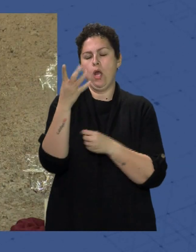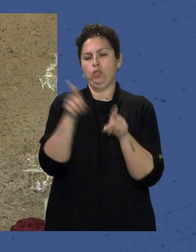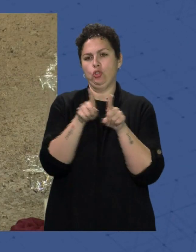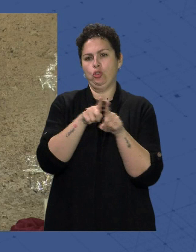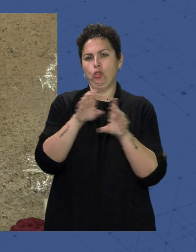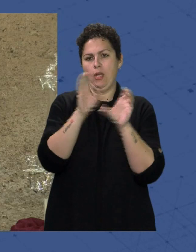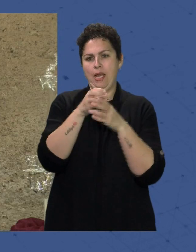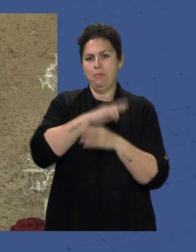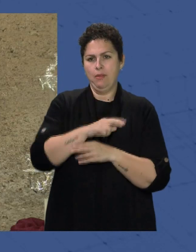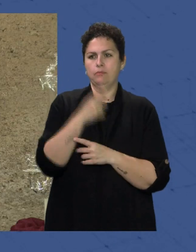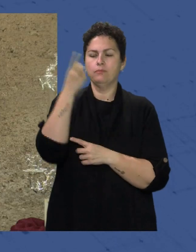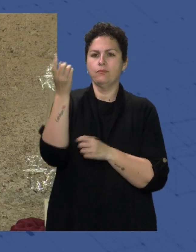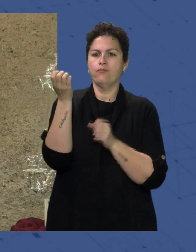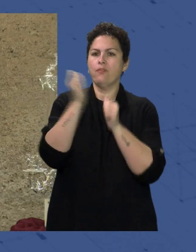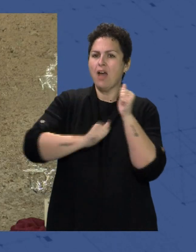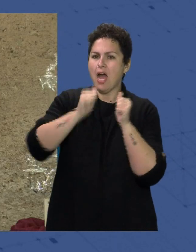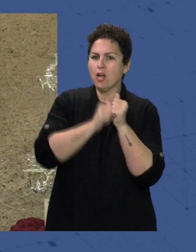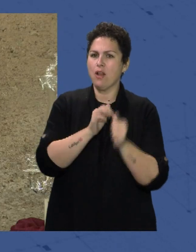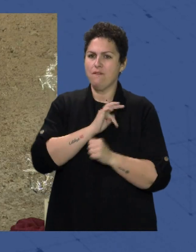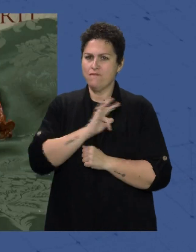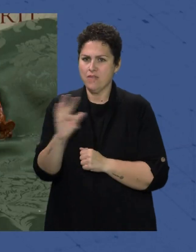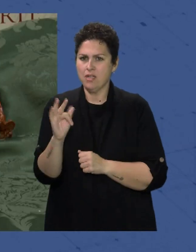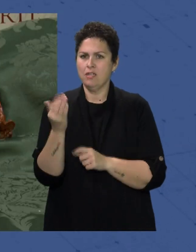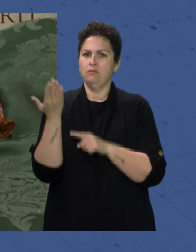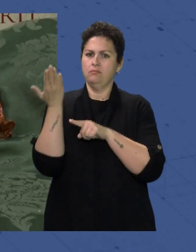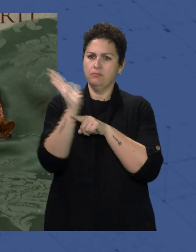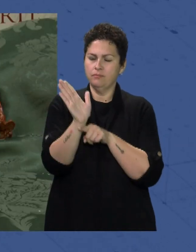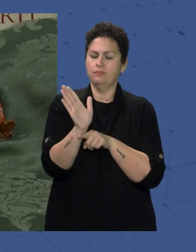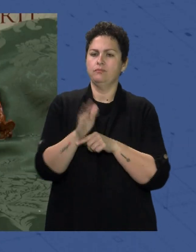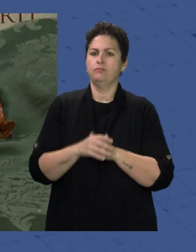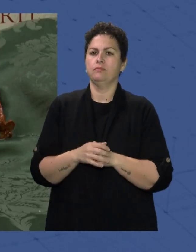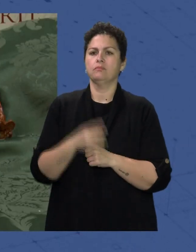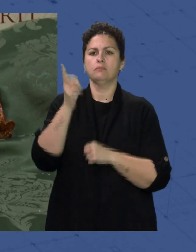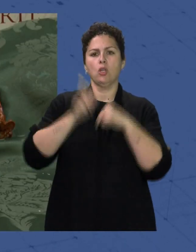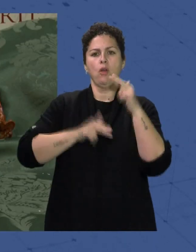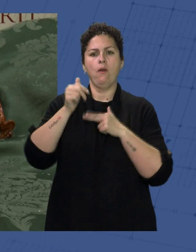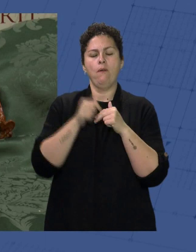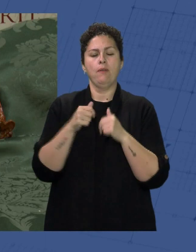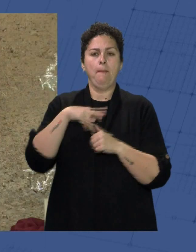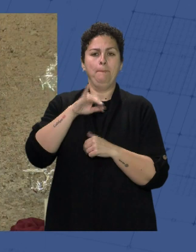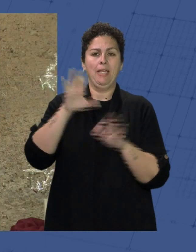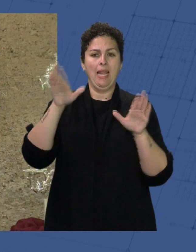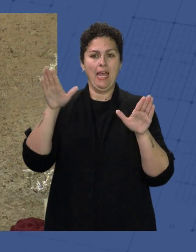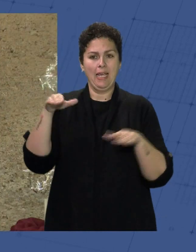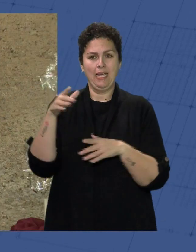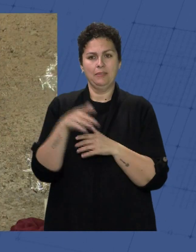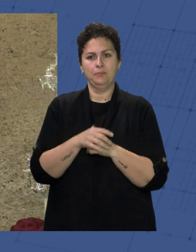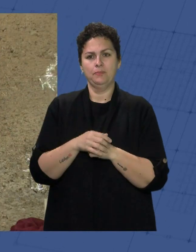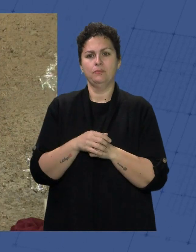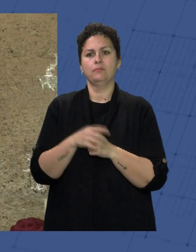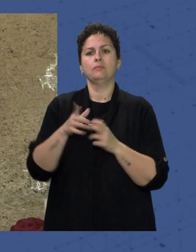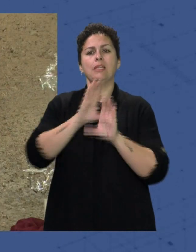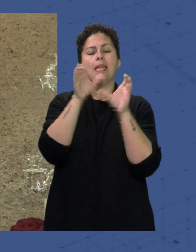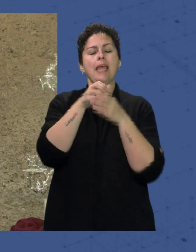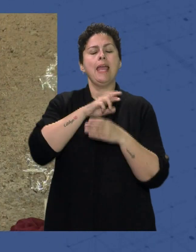los barros de los medallones de la fe y de la caridad de la hermandad de estudiantes Obra de Miguel Ángel Caballero Por parte de la hermandad del silencio